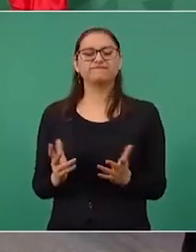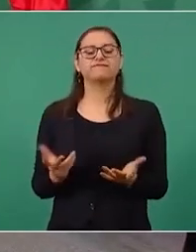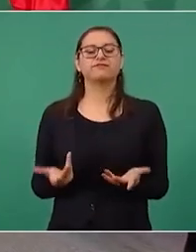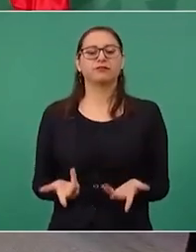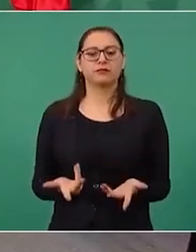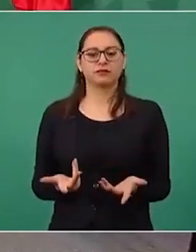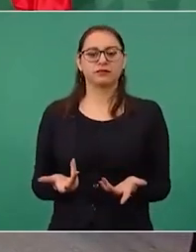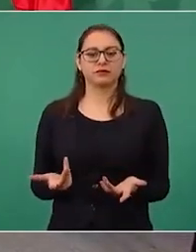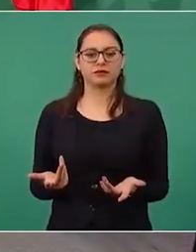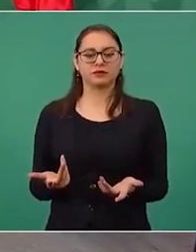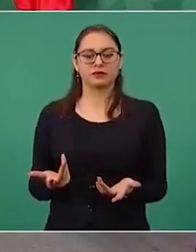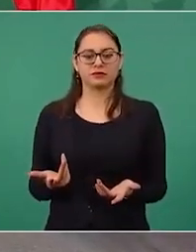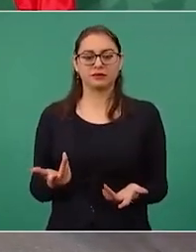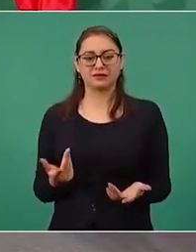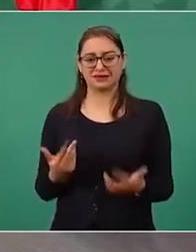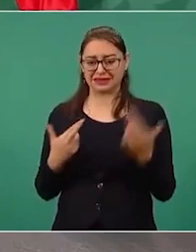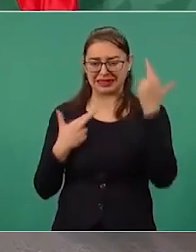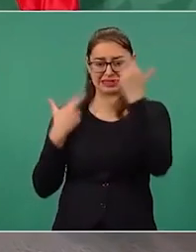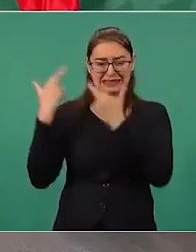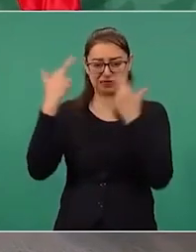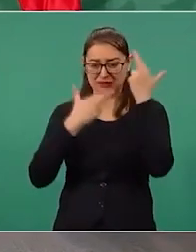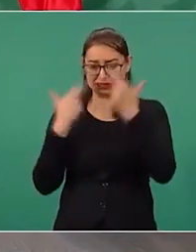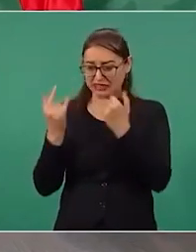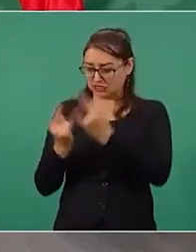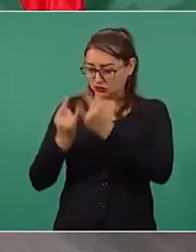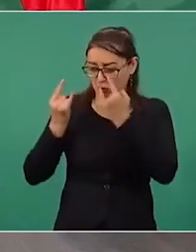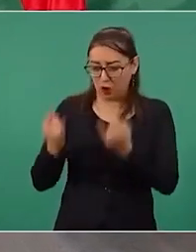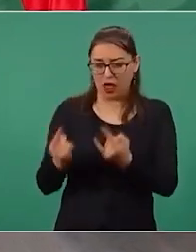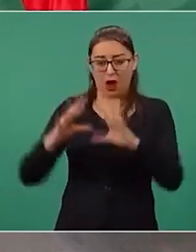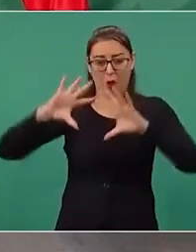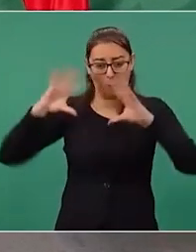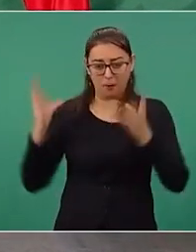Se les revisa todo el expediente.